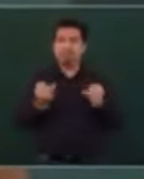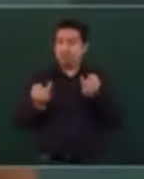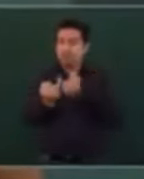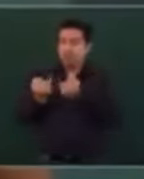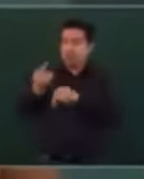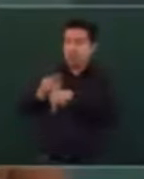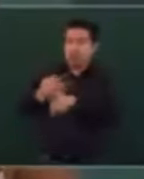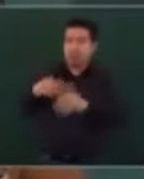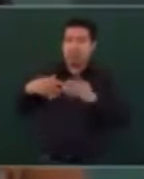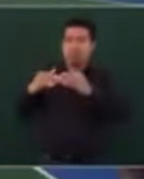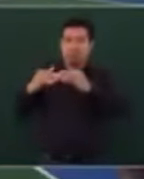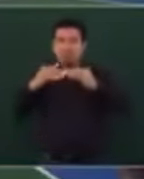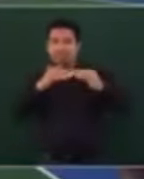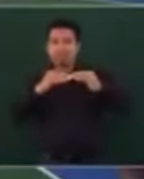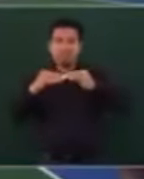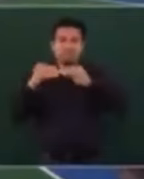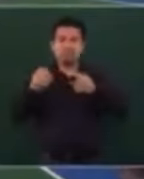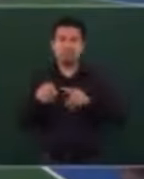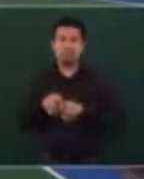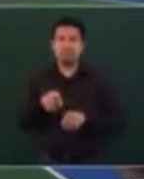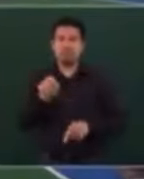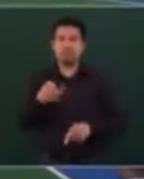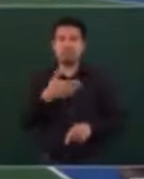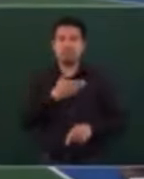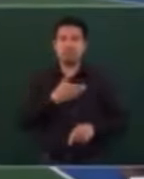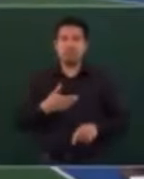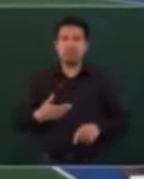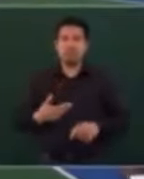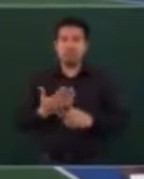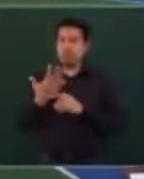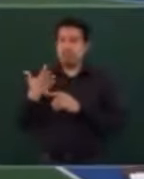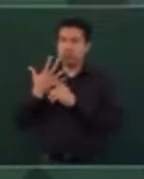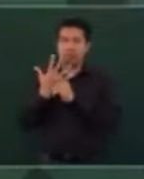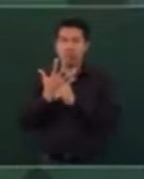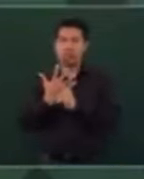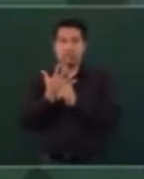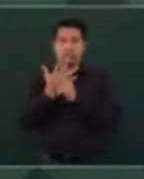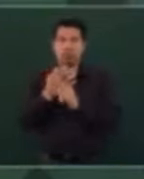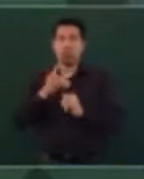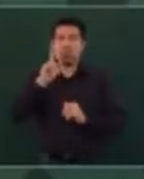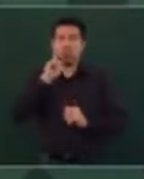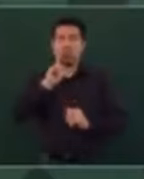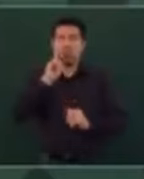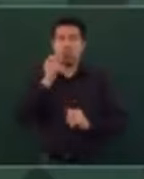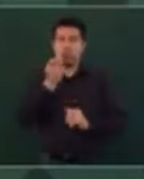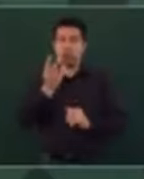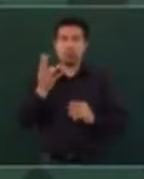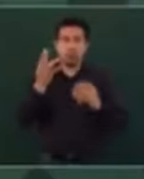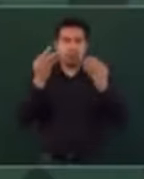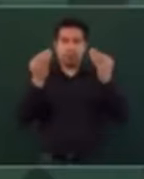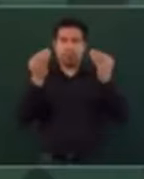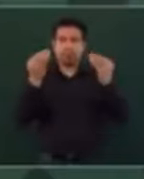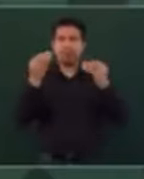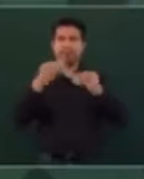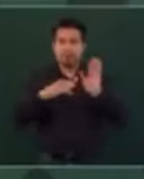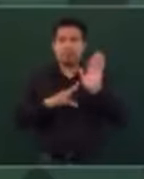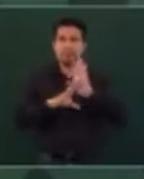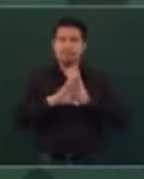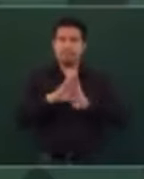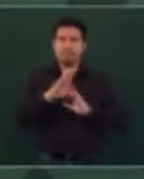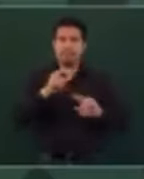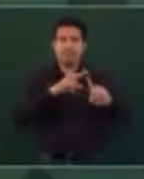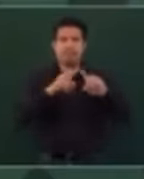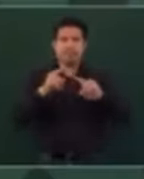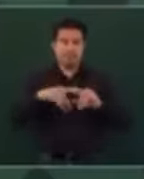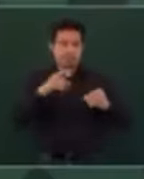sólo mi caso. Como aquí el presidente decía, son varias ya las mujeres que han venido conformando, no solamente